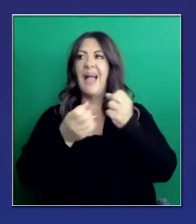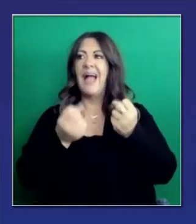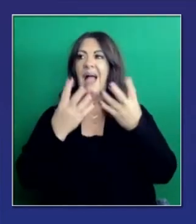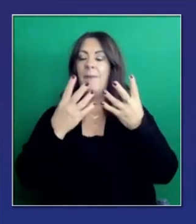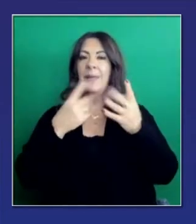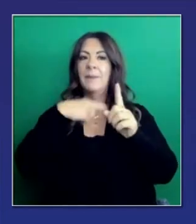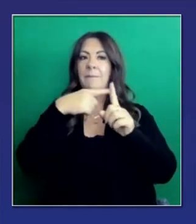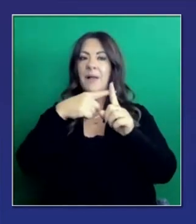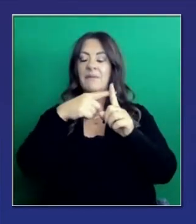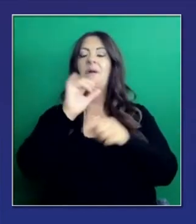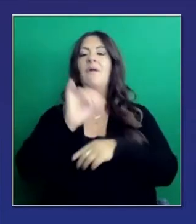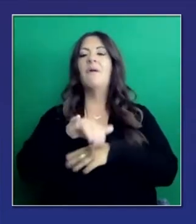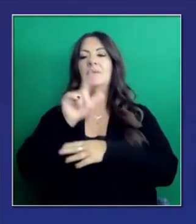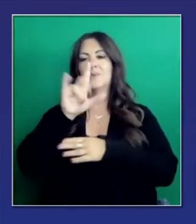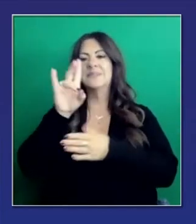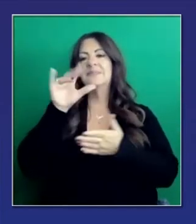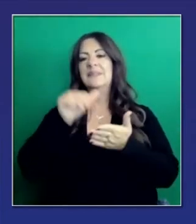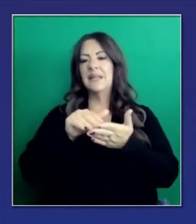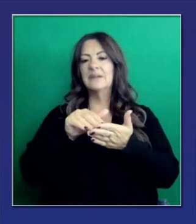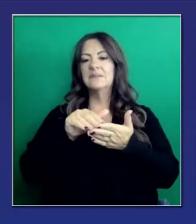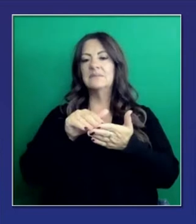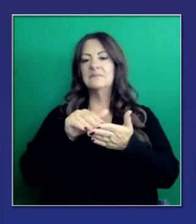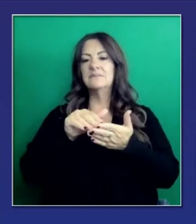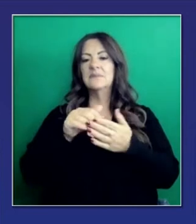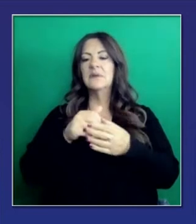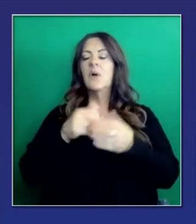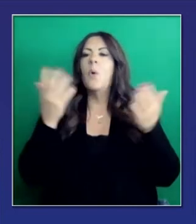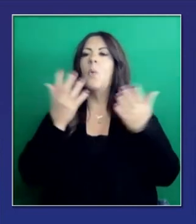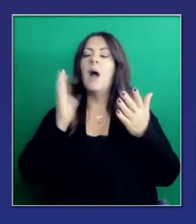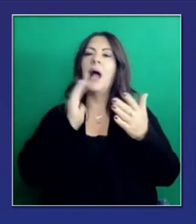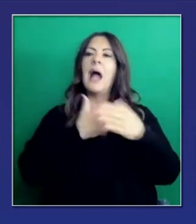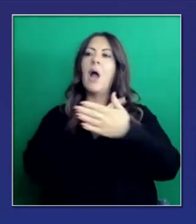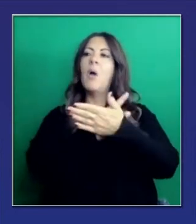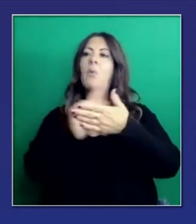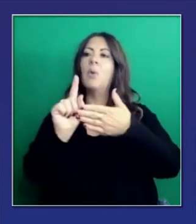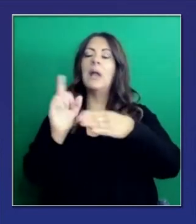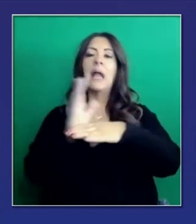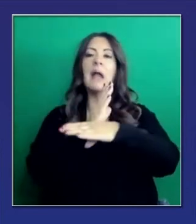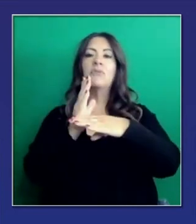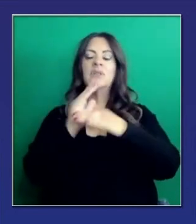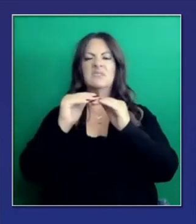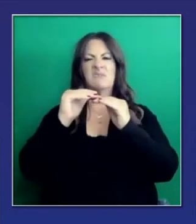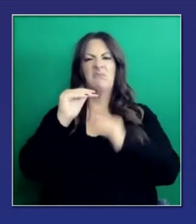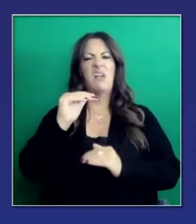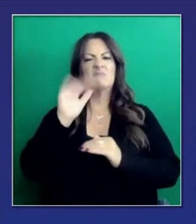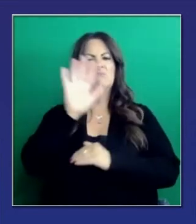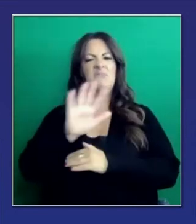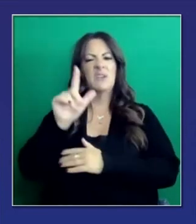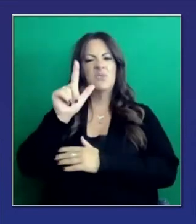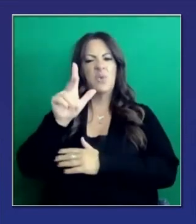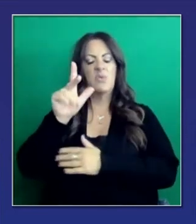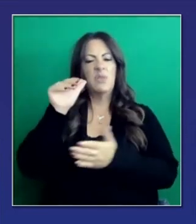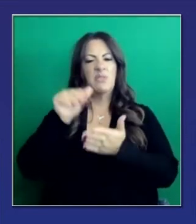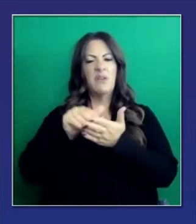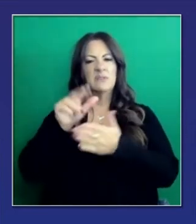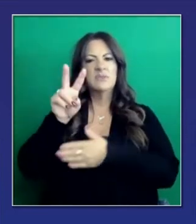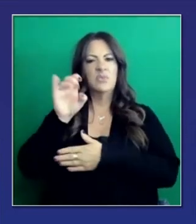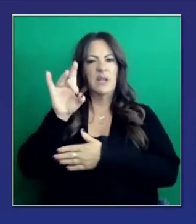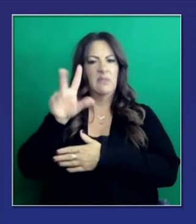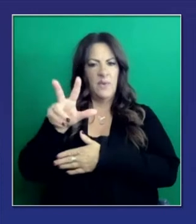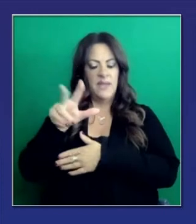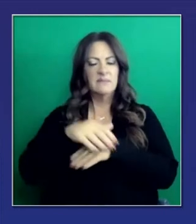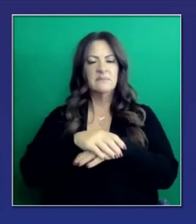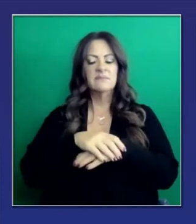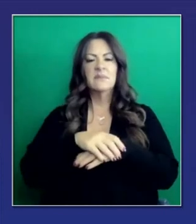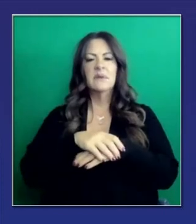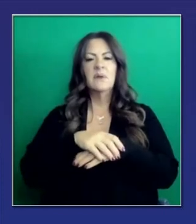promedio de 7 días por debajo de los 27.000 basado en las pruebas que fueron más de 400.000. Que